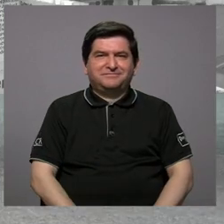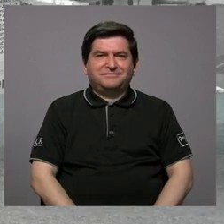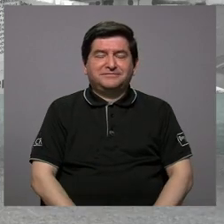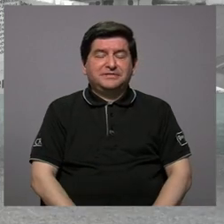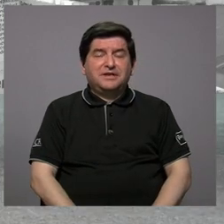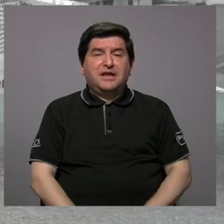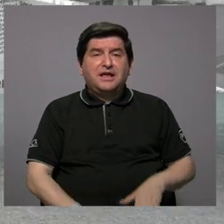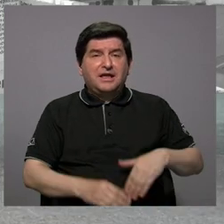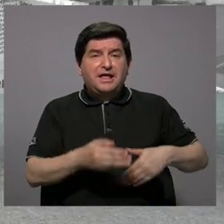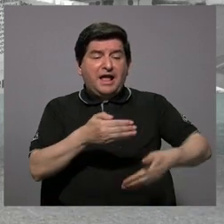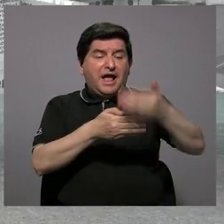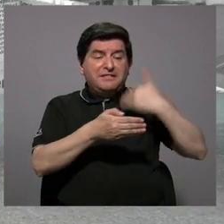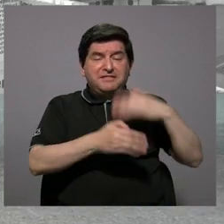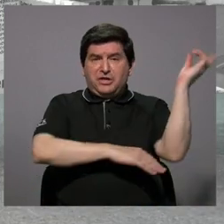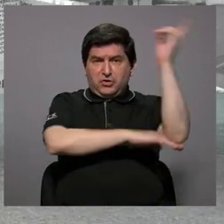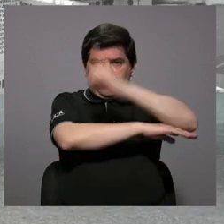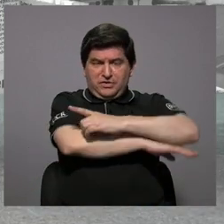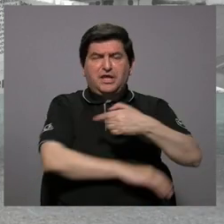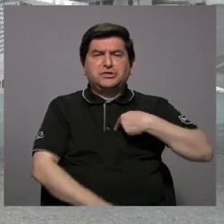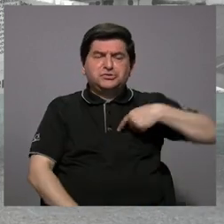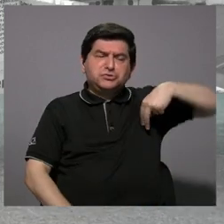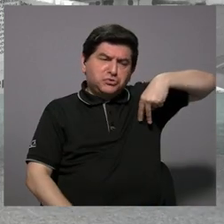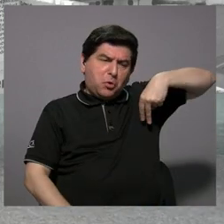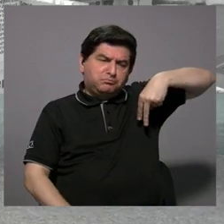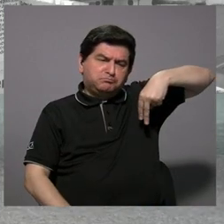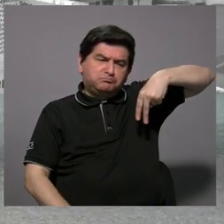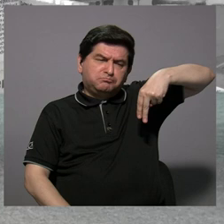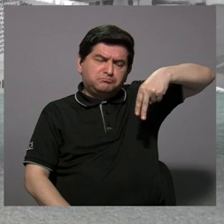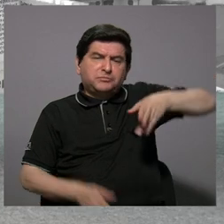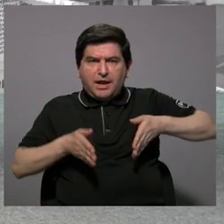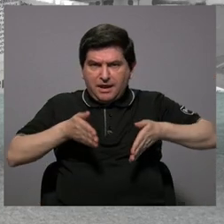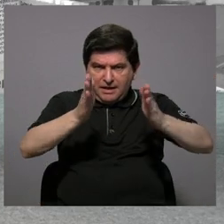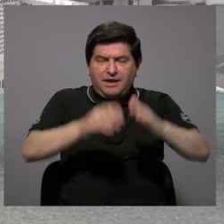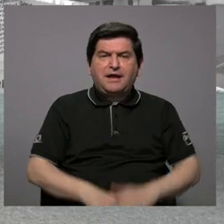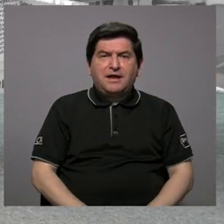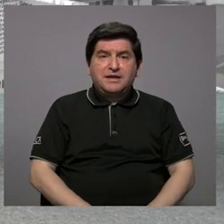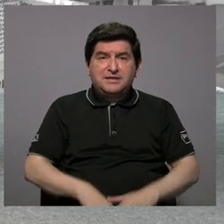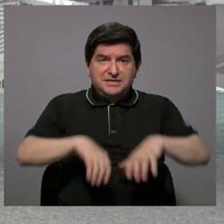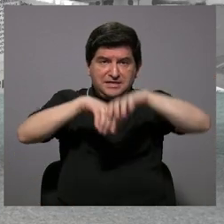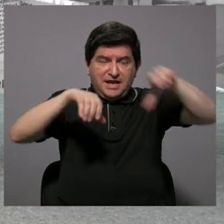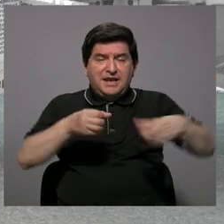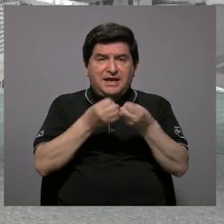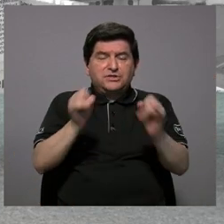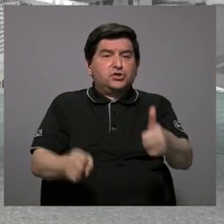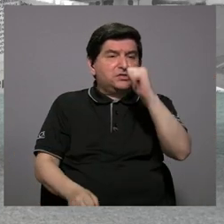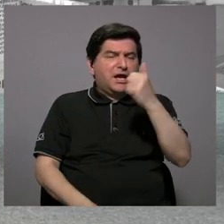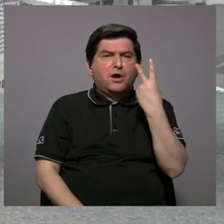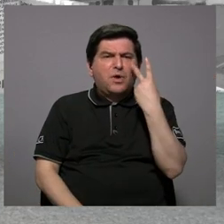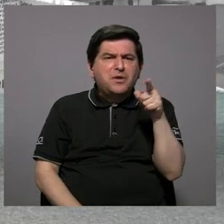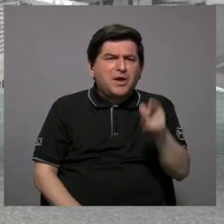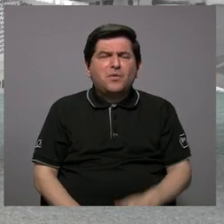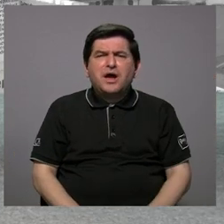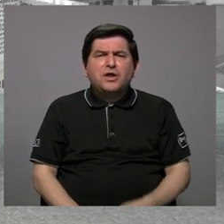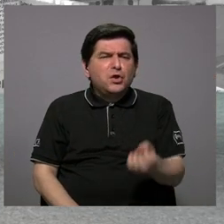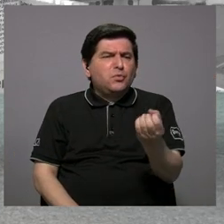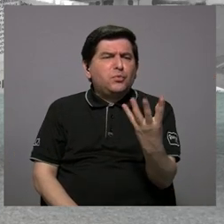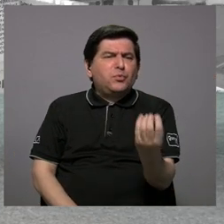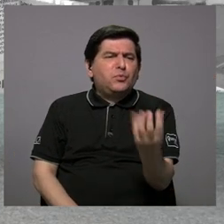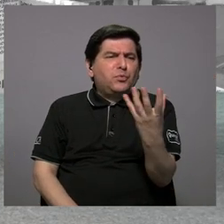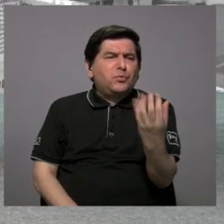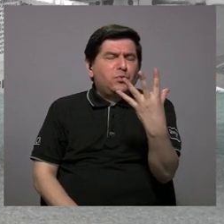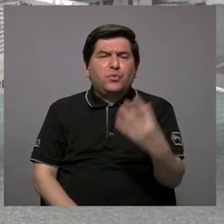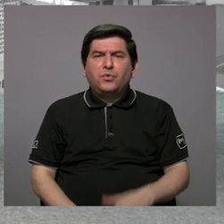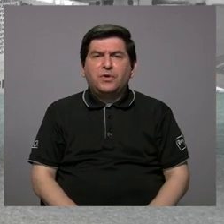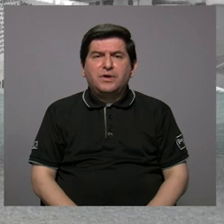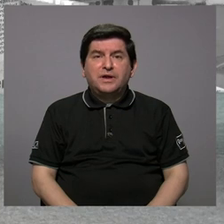días atrás vengo caminando sobre la calle y el cantón total sin agua, me quedo viendo una fuga inmensa y digo, ¿qué es